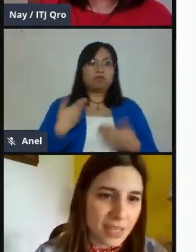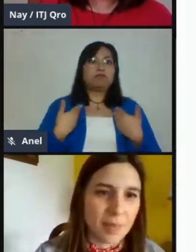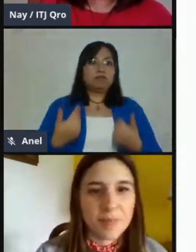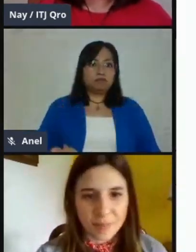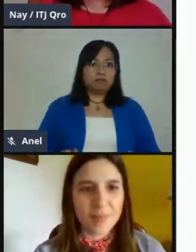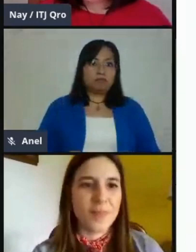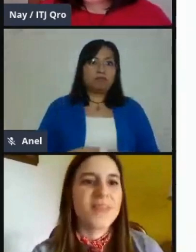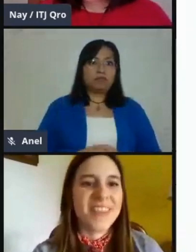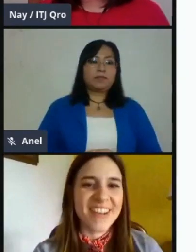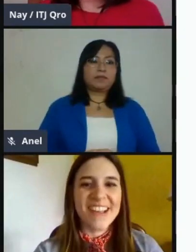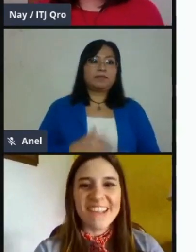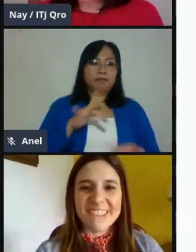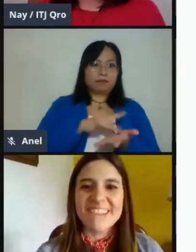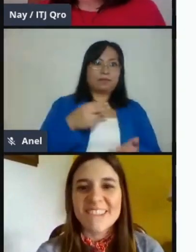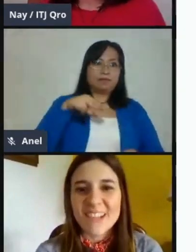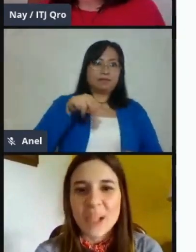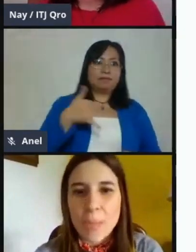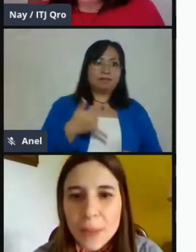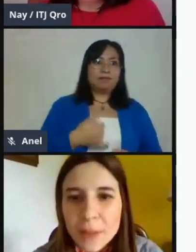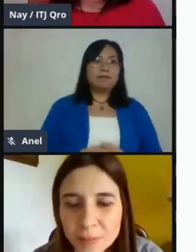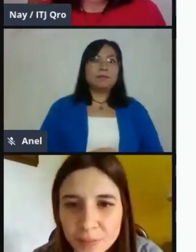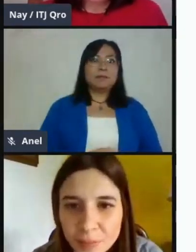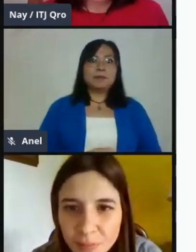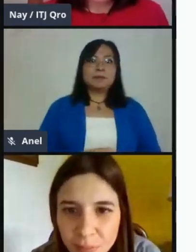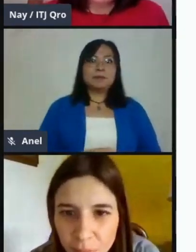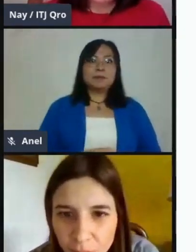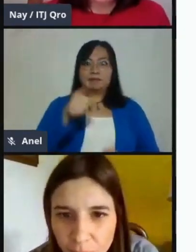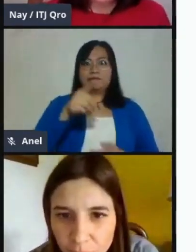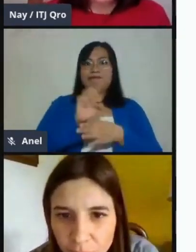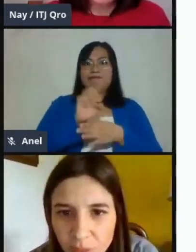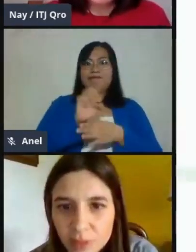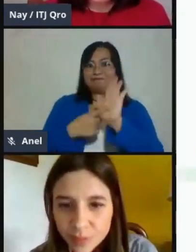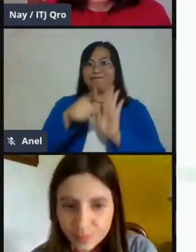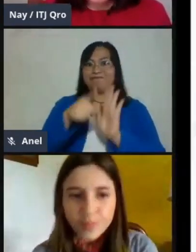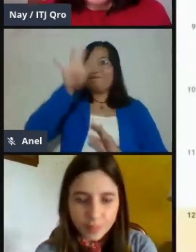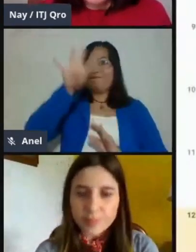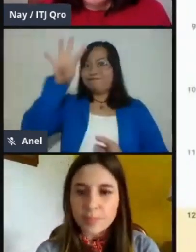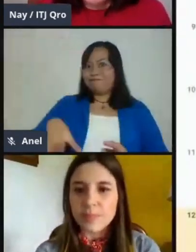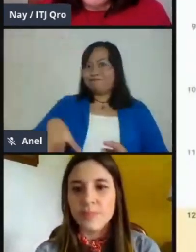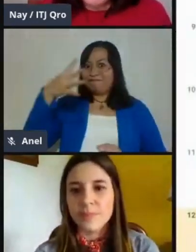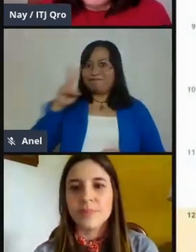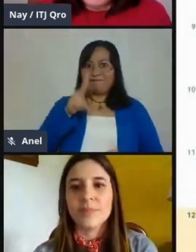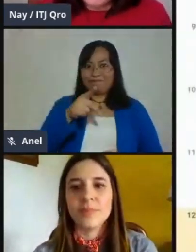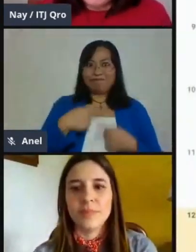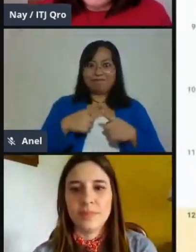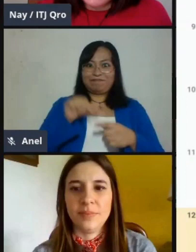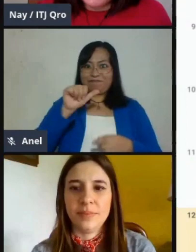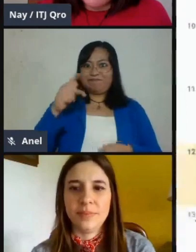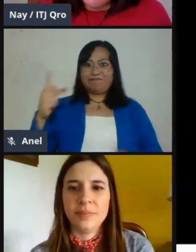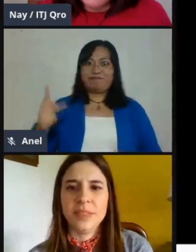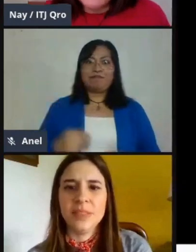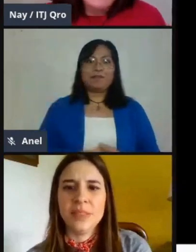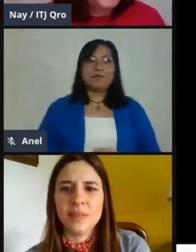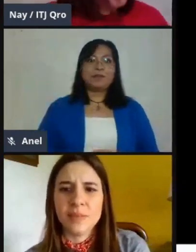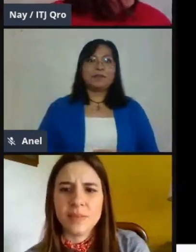muchas gracias, Nay. Nada. Así es. Aquí encuentran el waffle y todas sus aplicaciones. Bueno, y